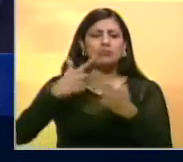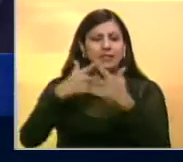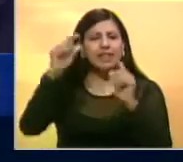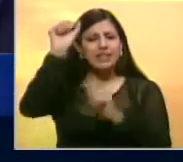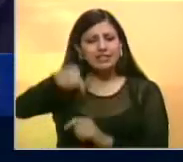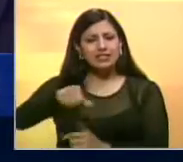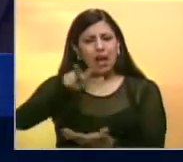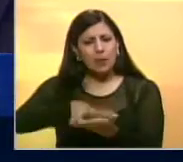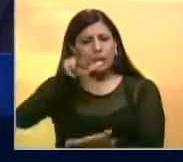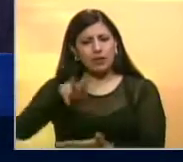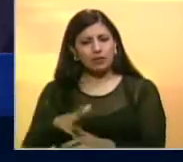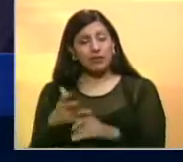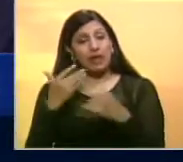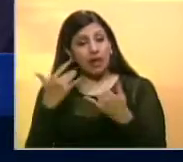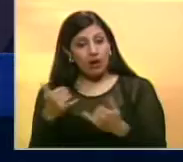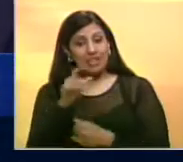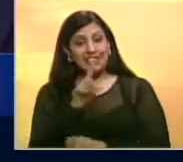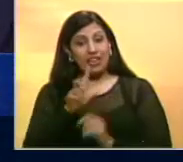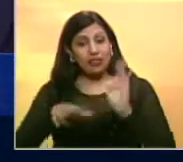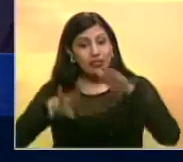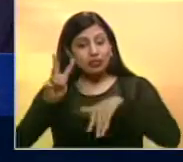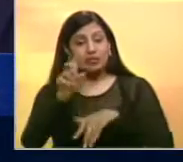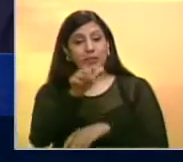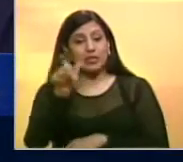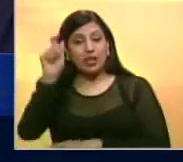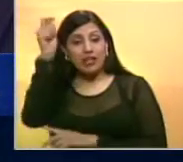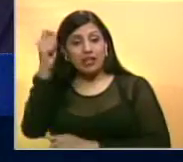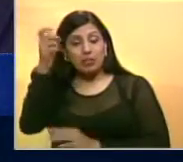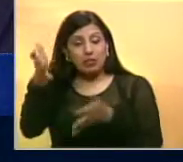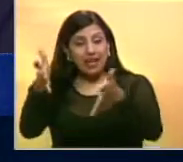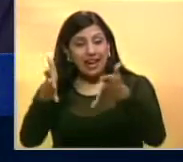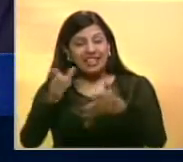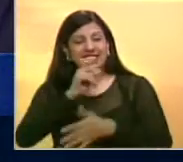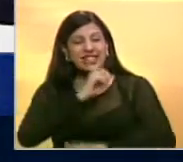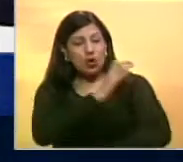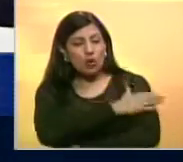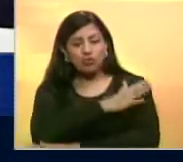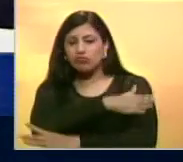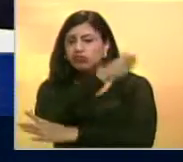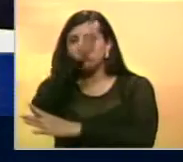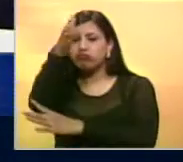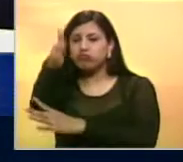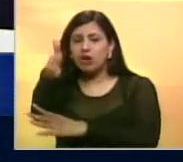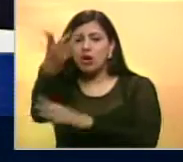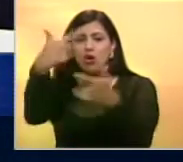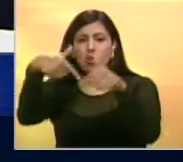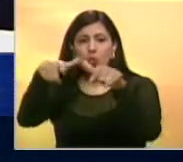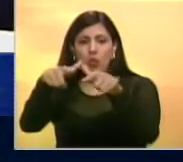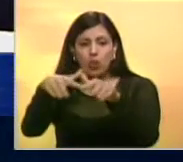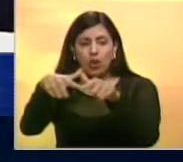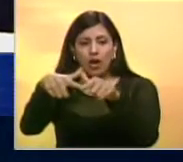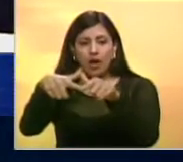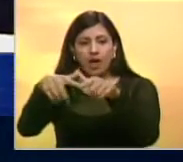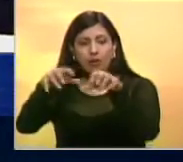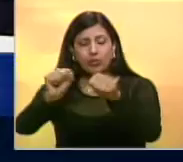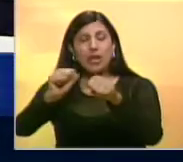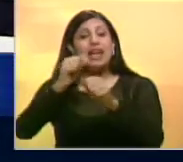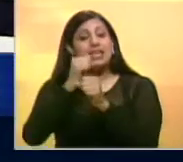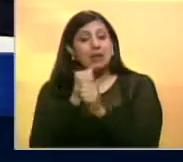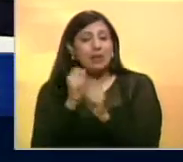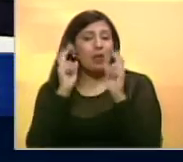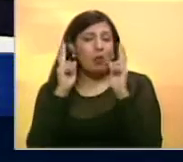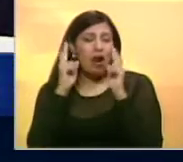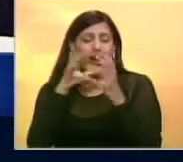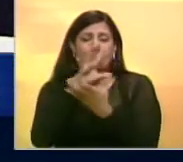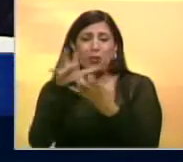El parlamentario afirmó que los 112 diputados electos de la oposición asistirán a la toma de posesión y espera que no ocurra nada